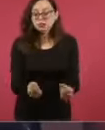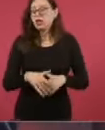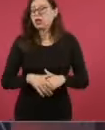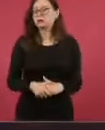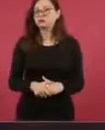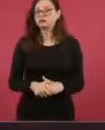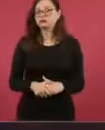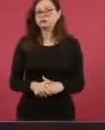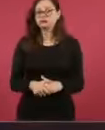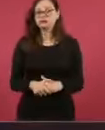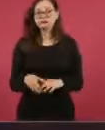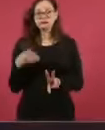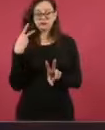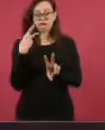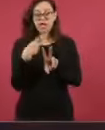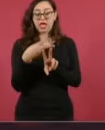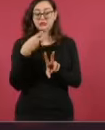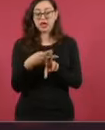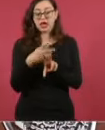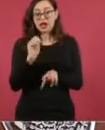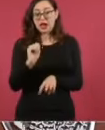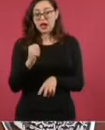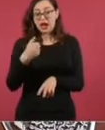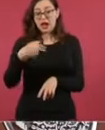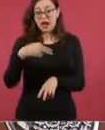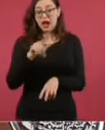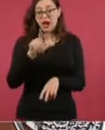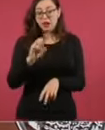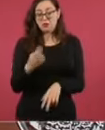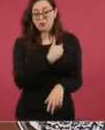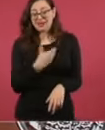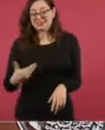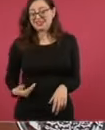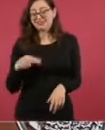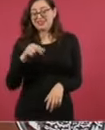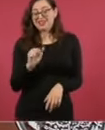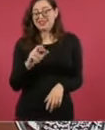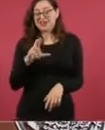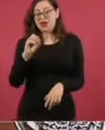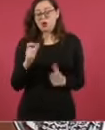AMLO, presidente Narco,